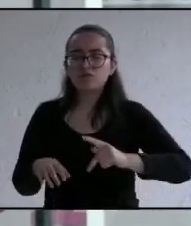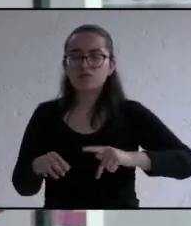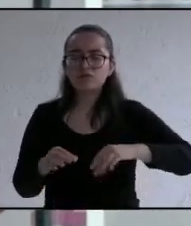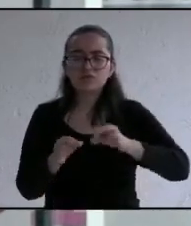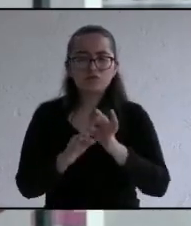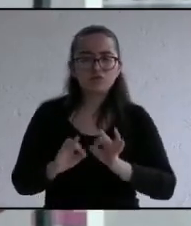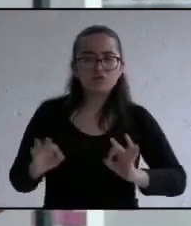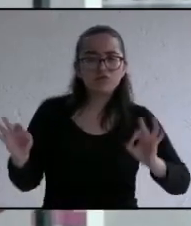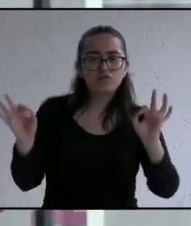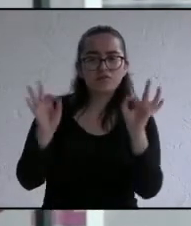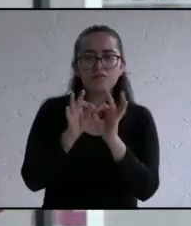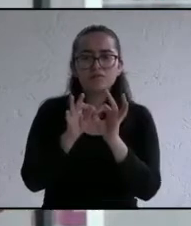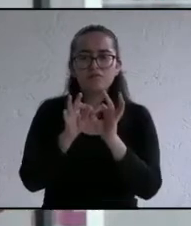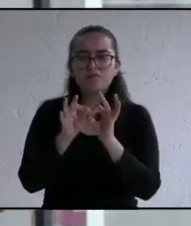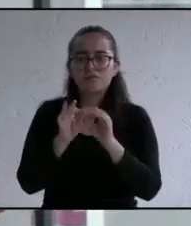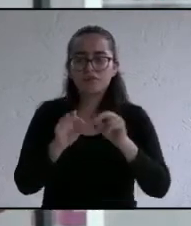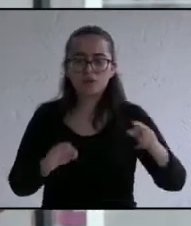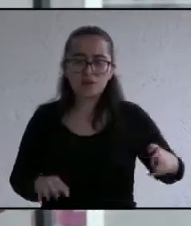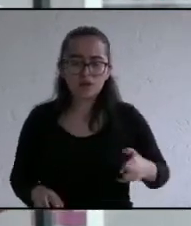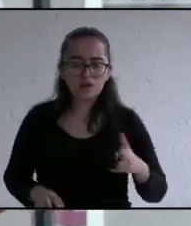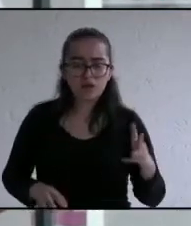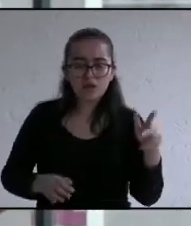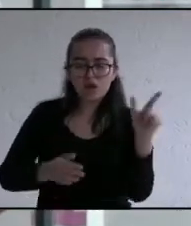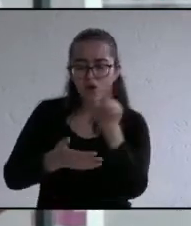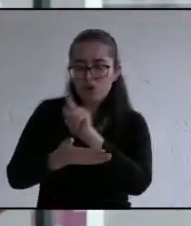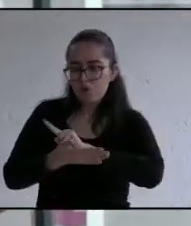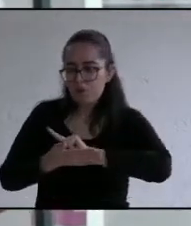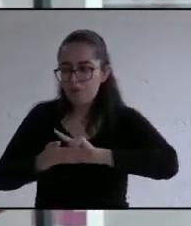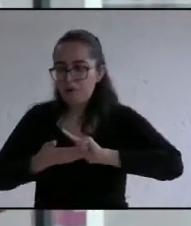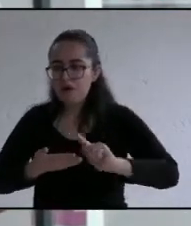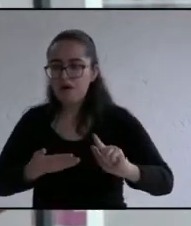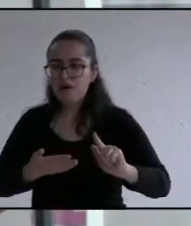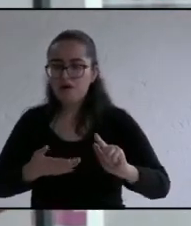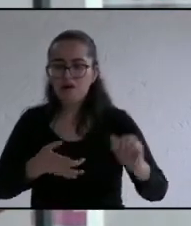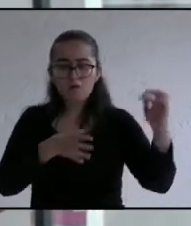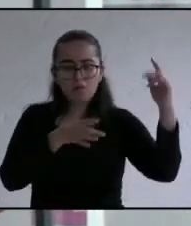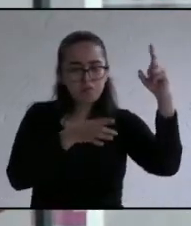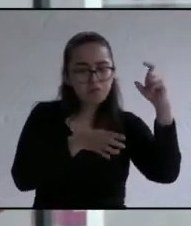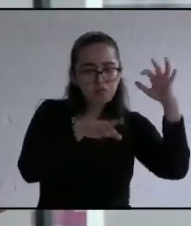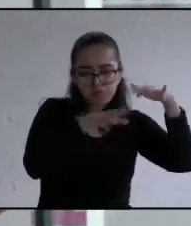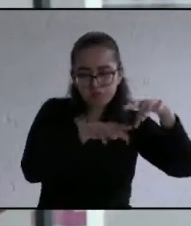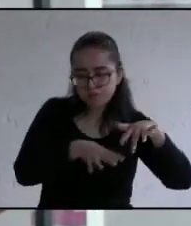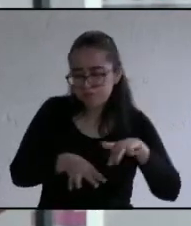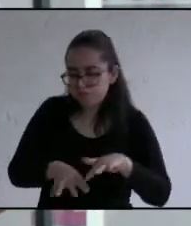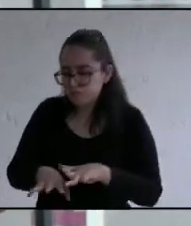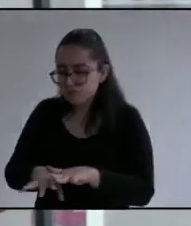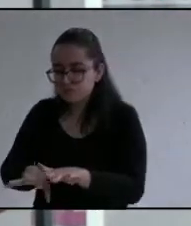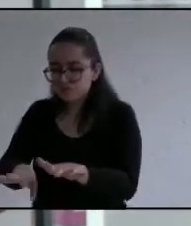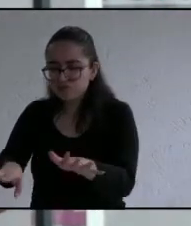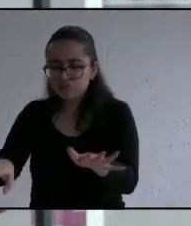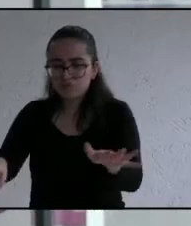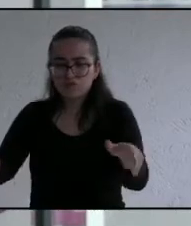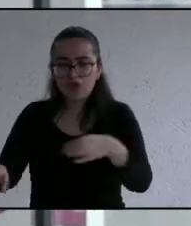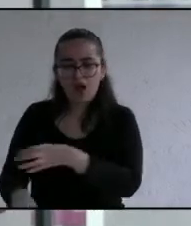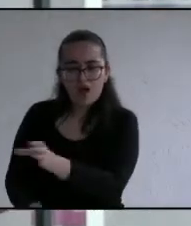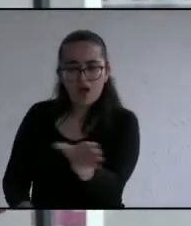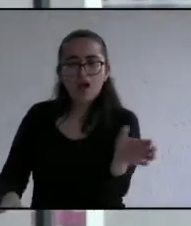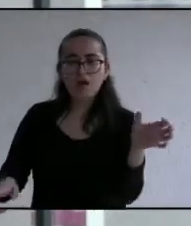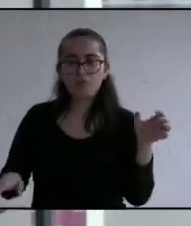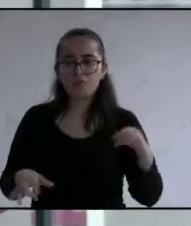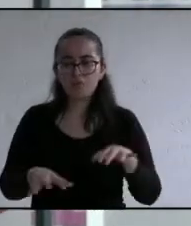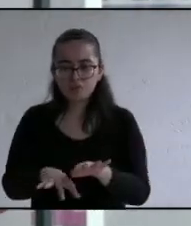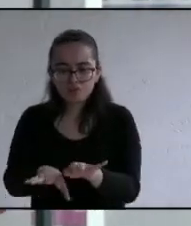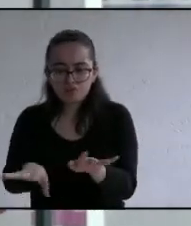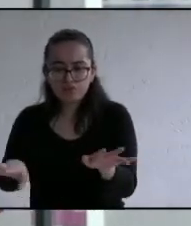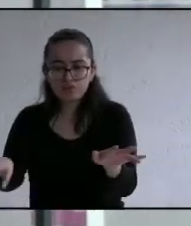comentando saneando el río actopan haciendo las tierras de temporal de riego tendremos oportunidades que nos van a